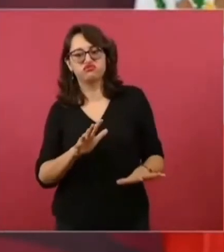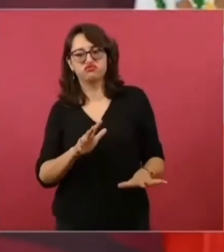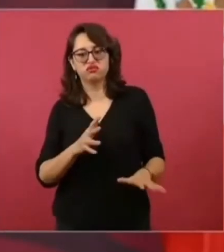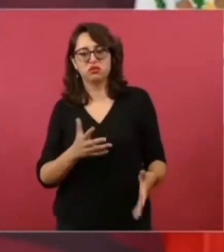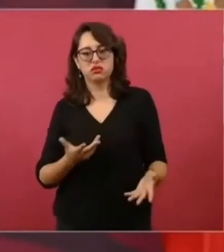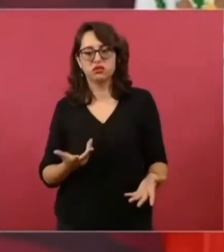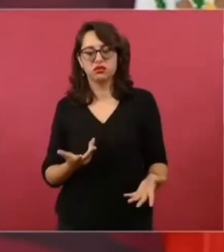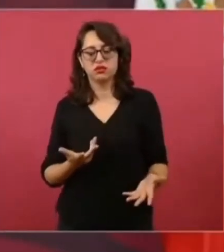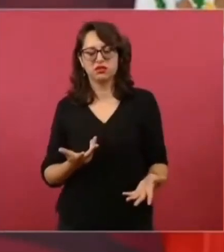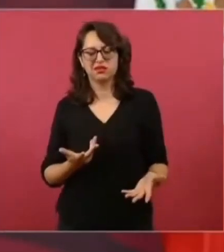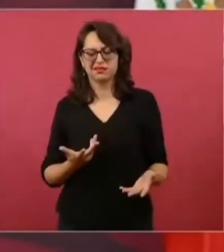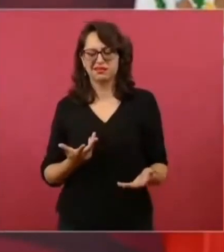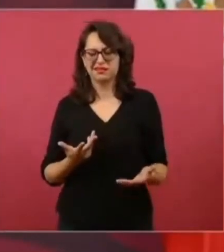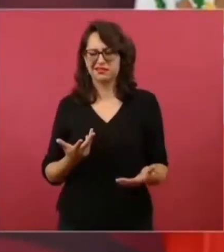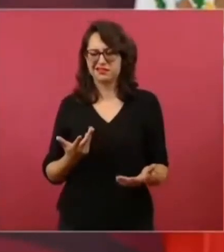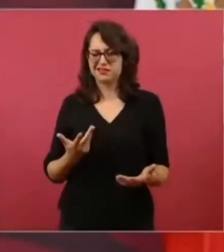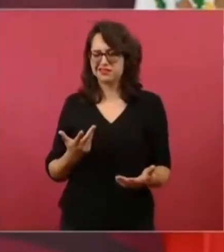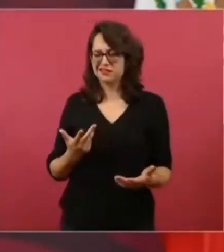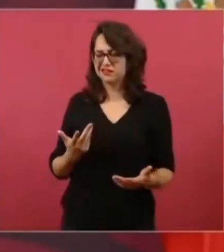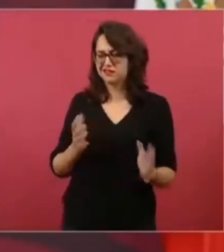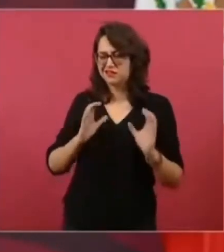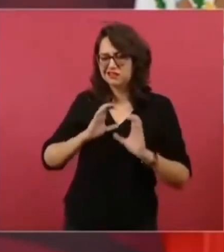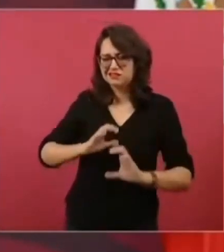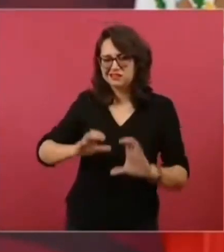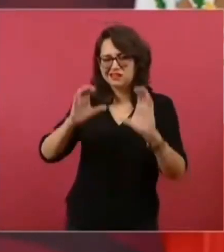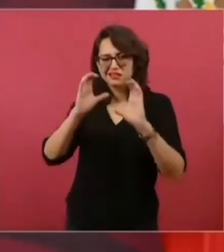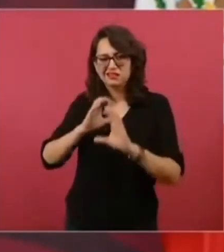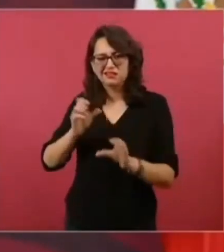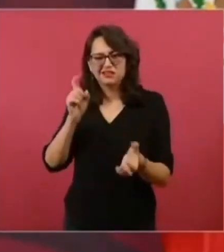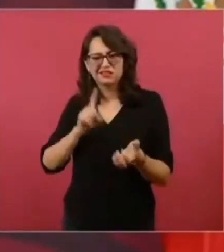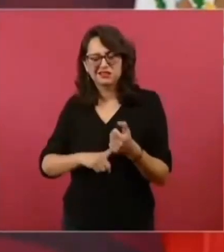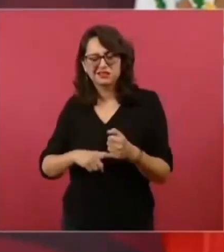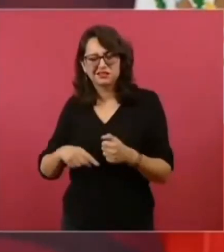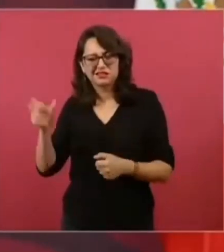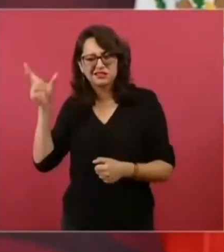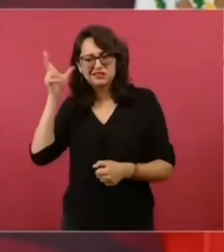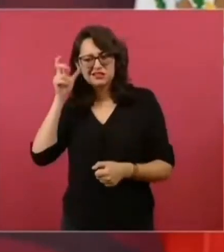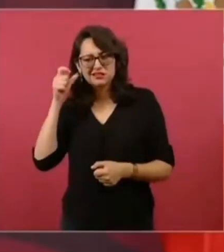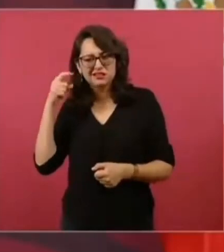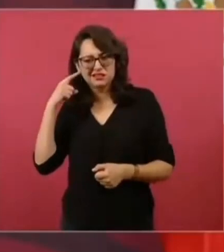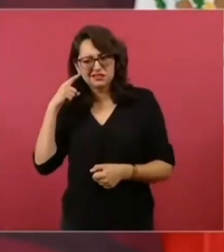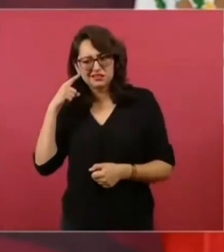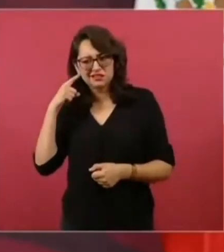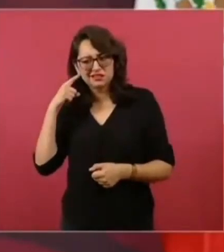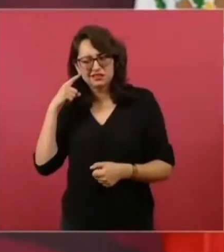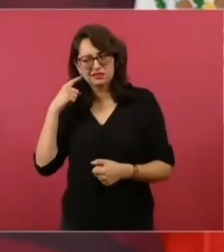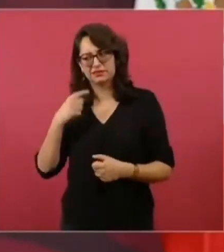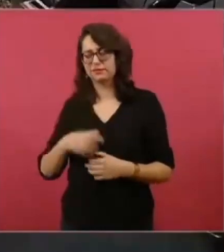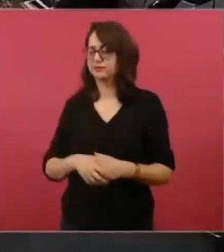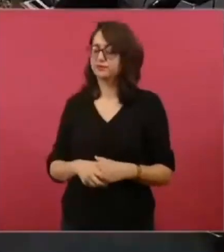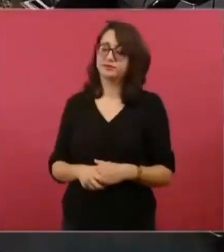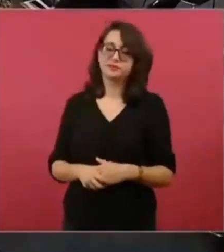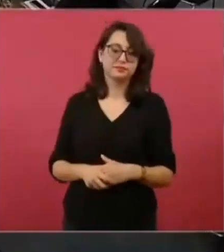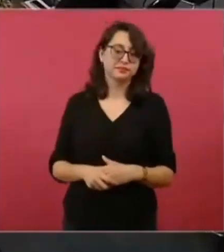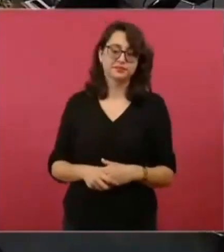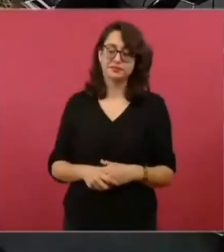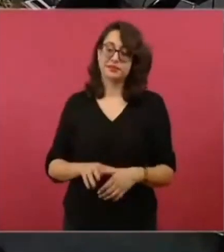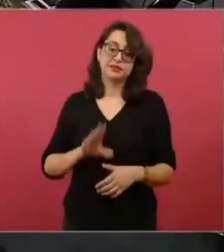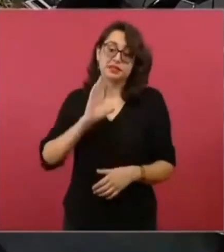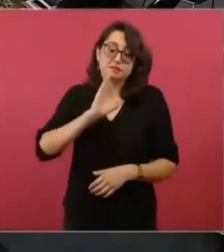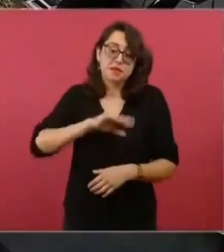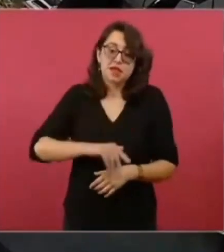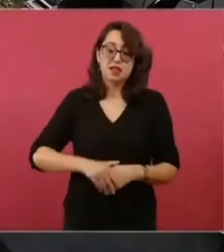Y ese tipo de corridos con esas letras